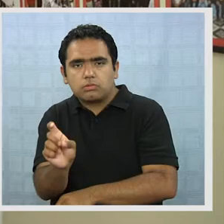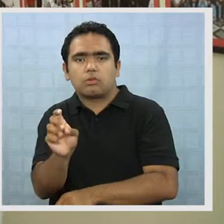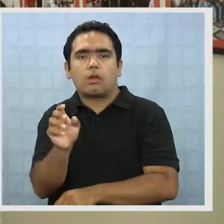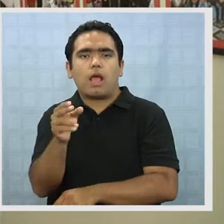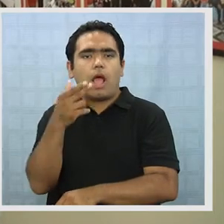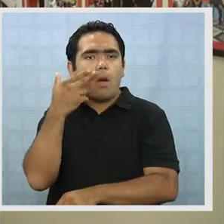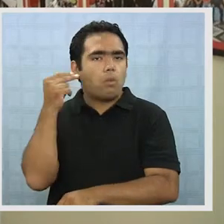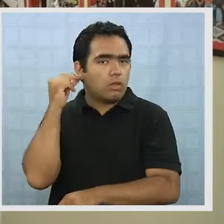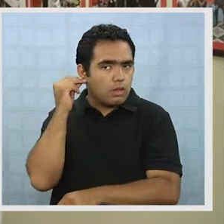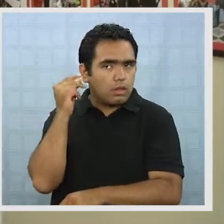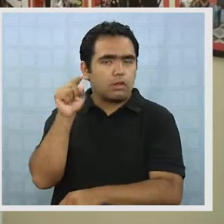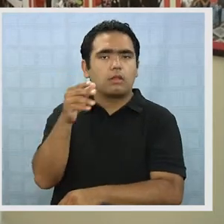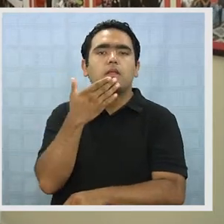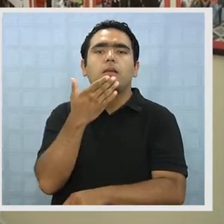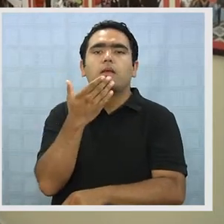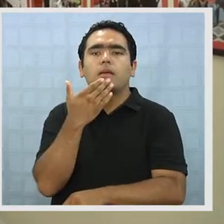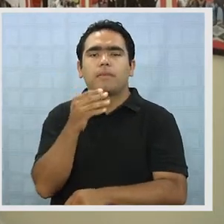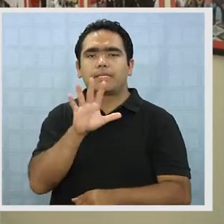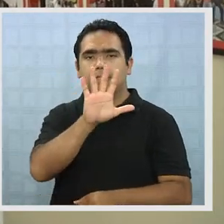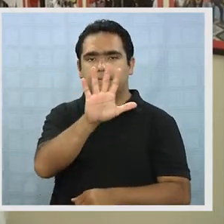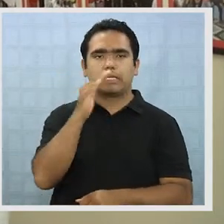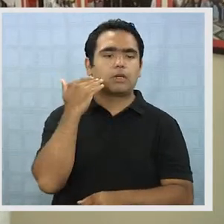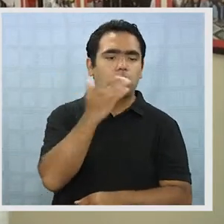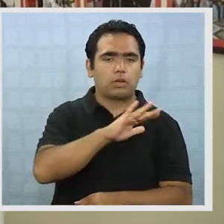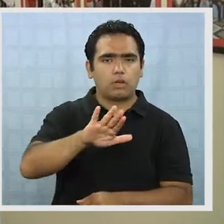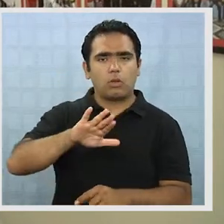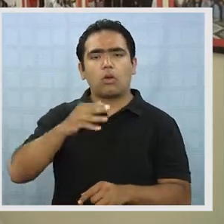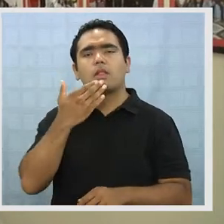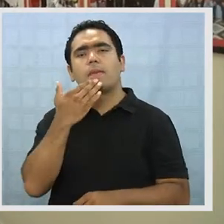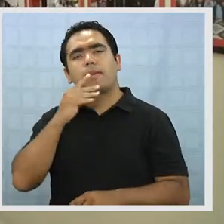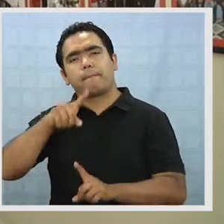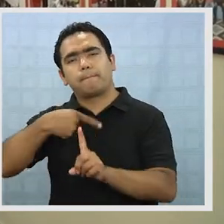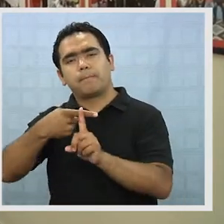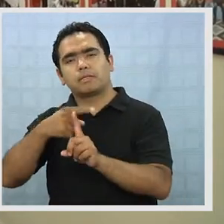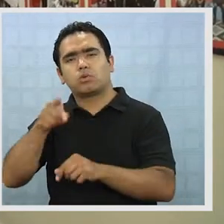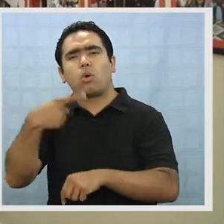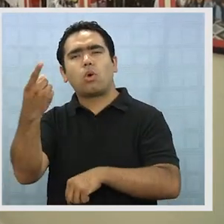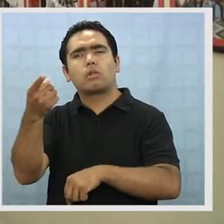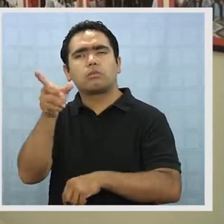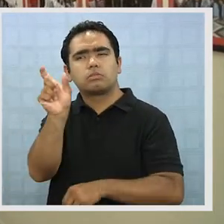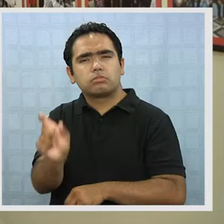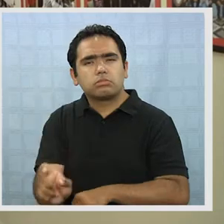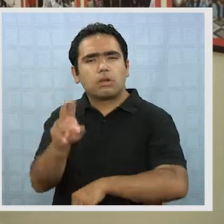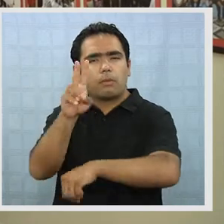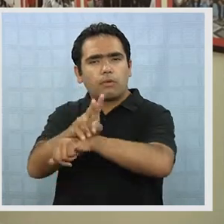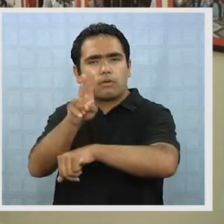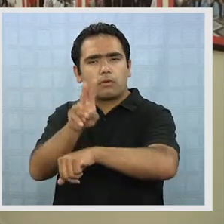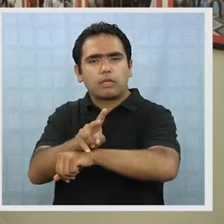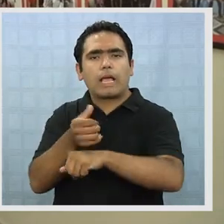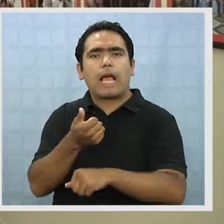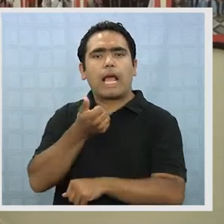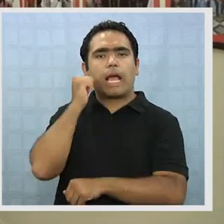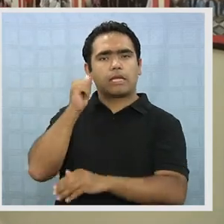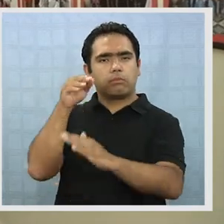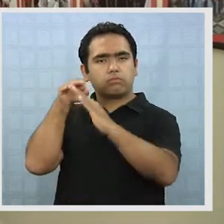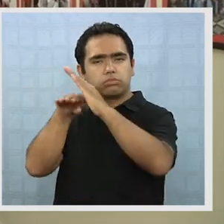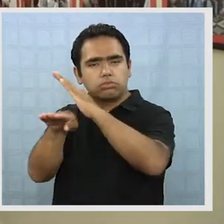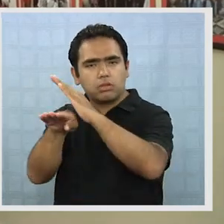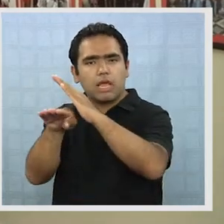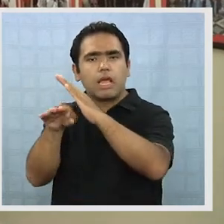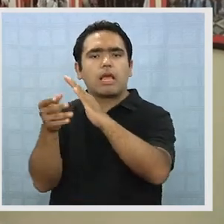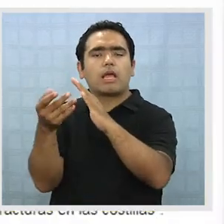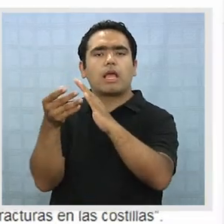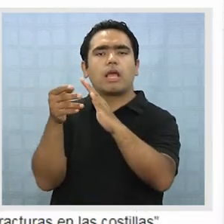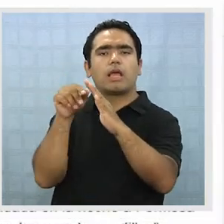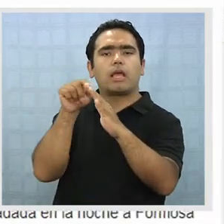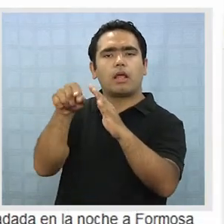y cinco niños, más otra profesora que ayer estaba internada en Lomita